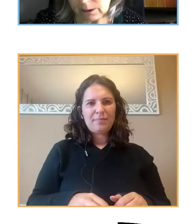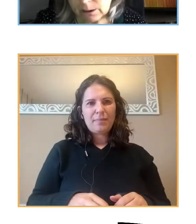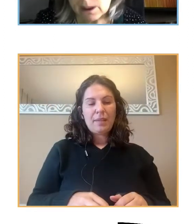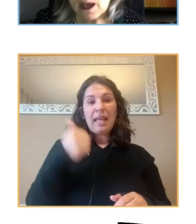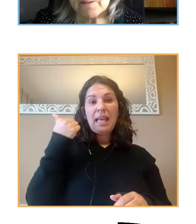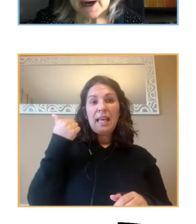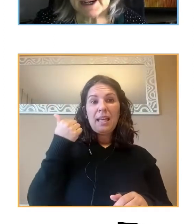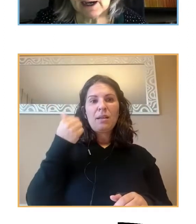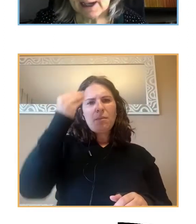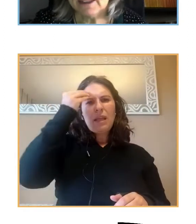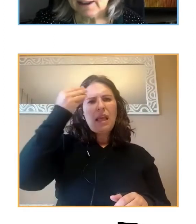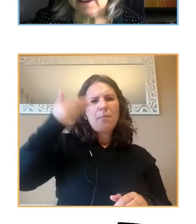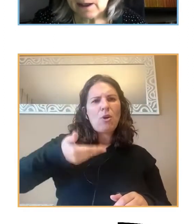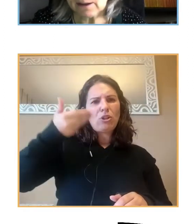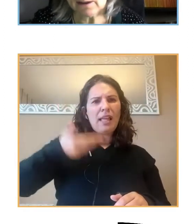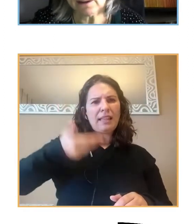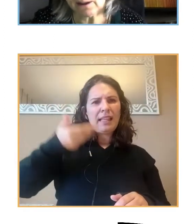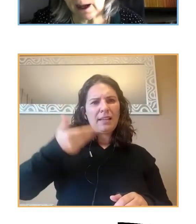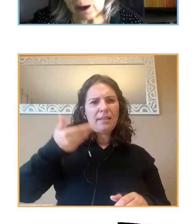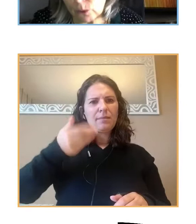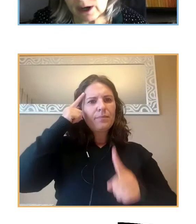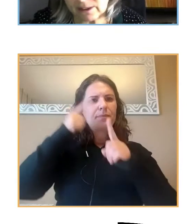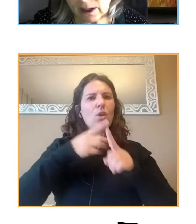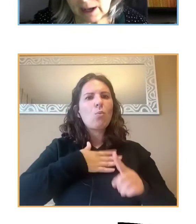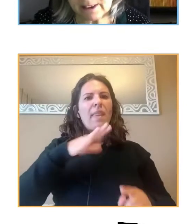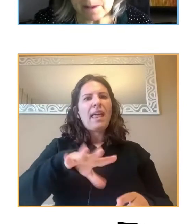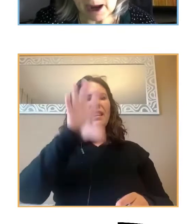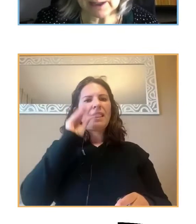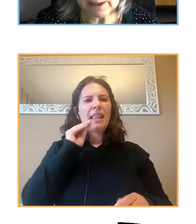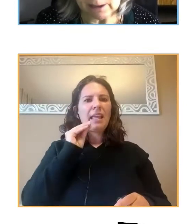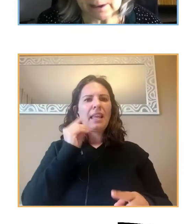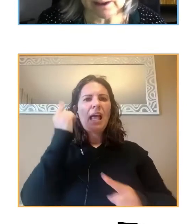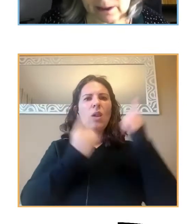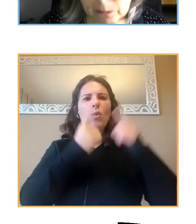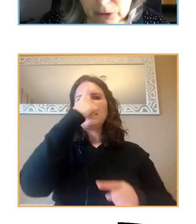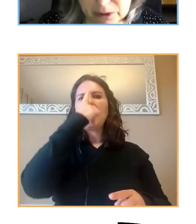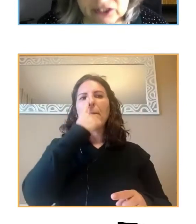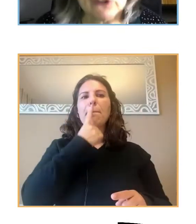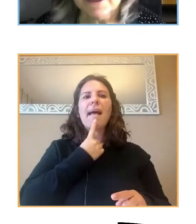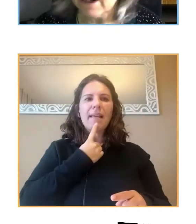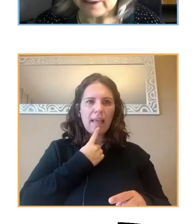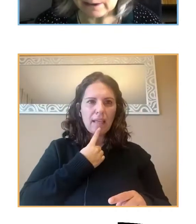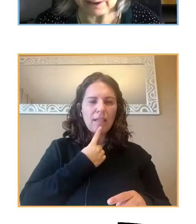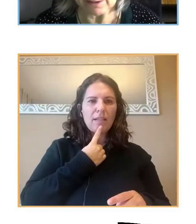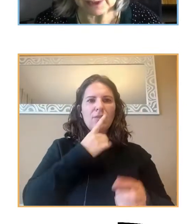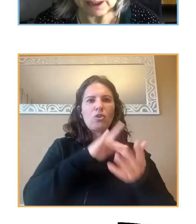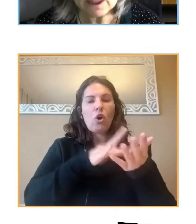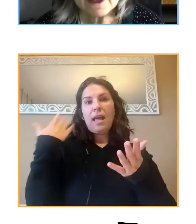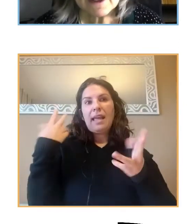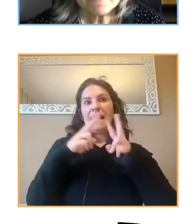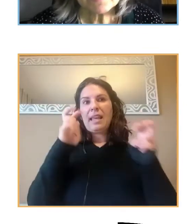para entender algunas de las imágenes que hemos visto en el inicio.